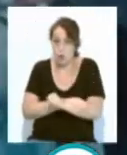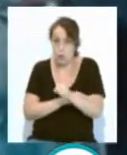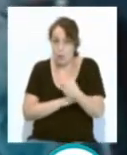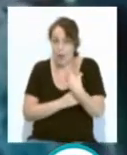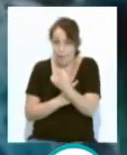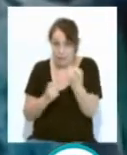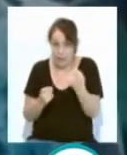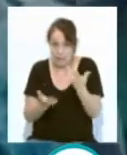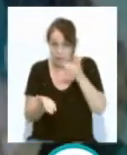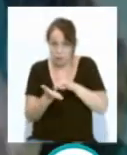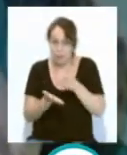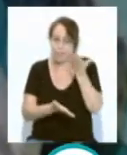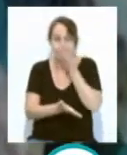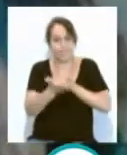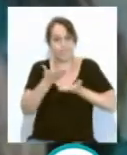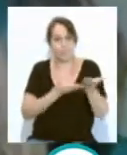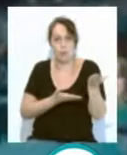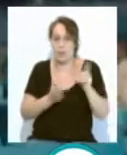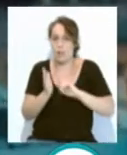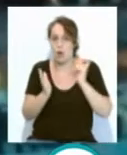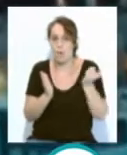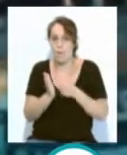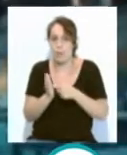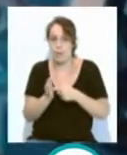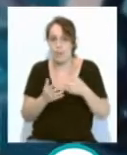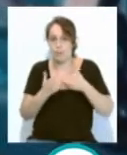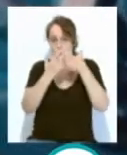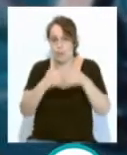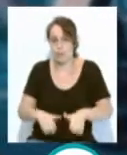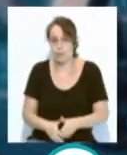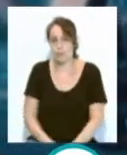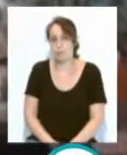por celebrarse serán devueltas en su totalidad automáticamente.